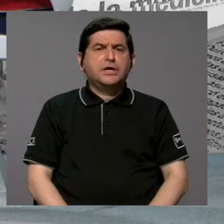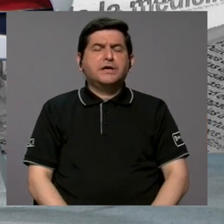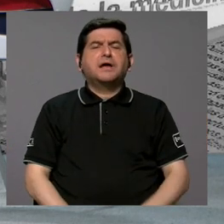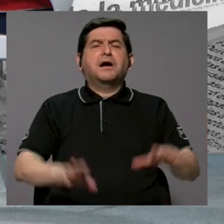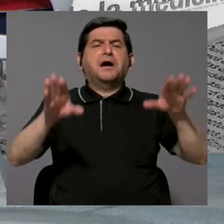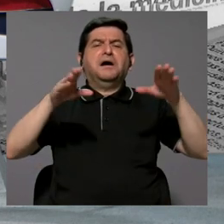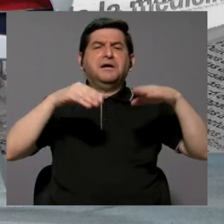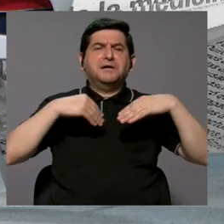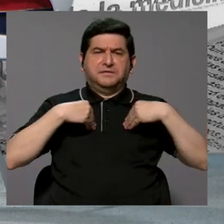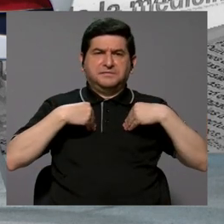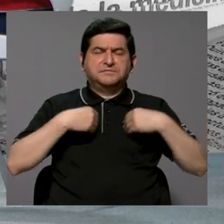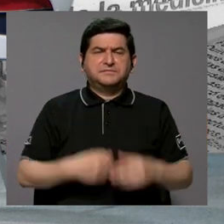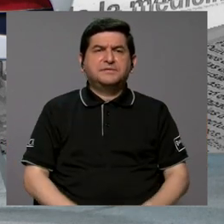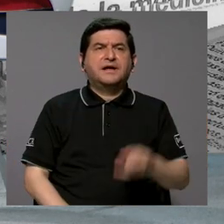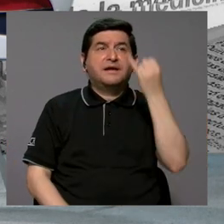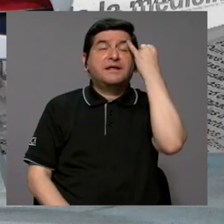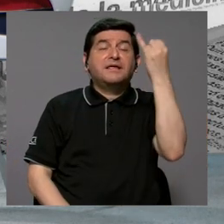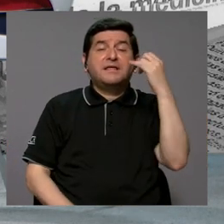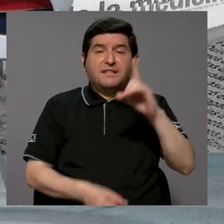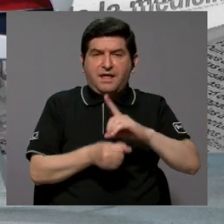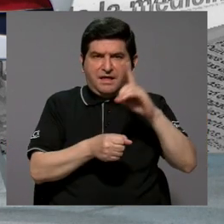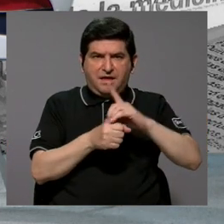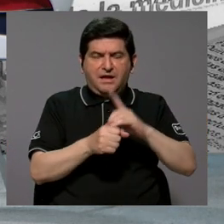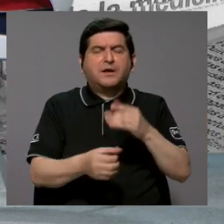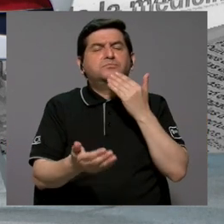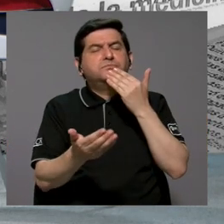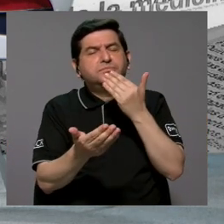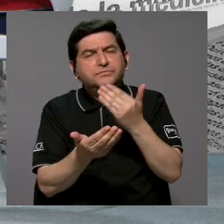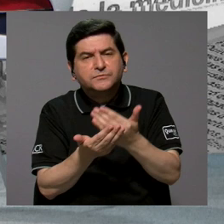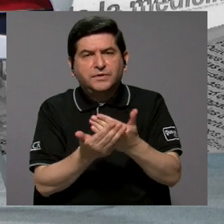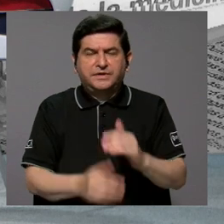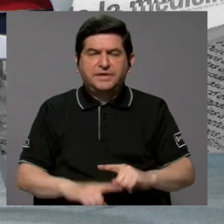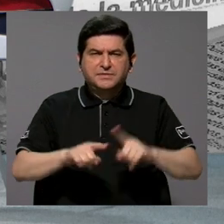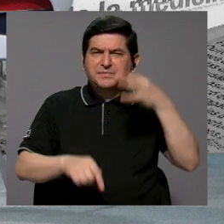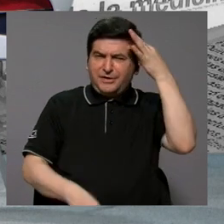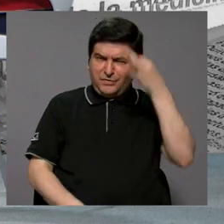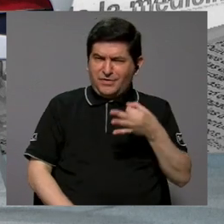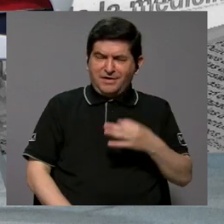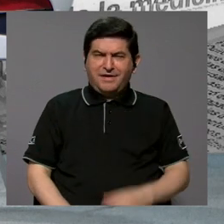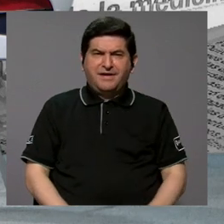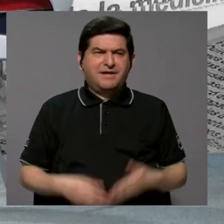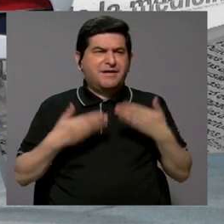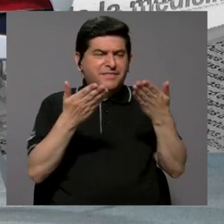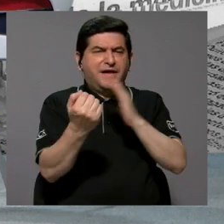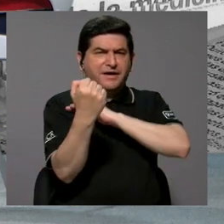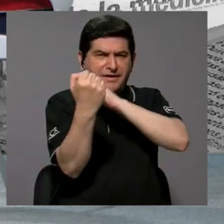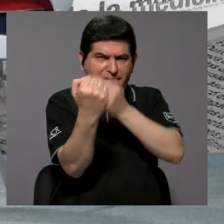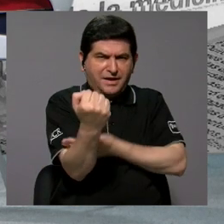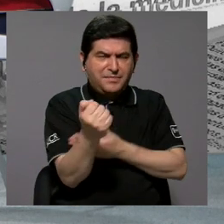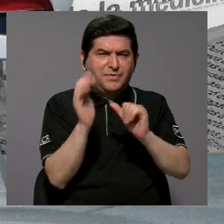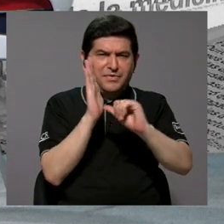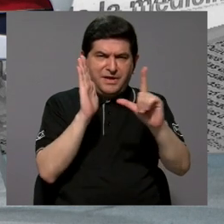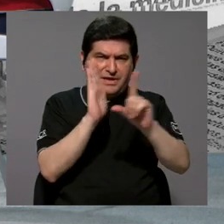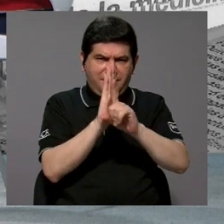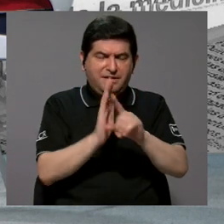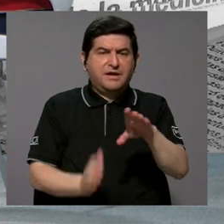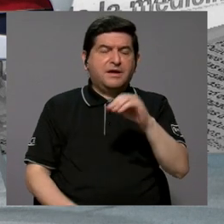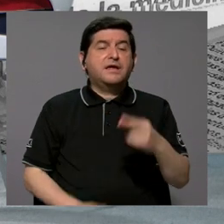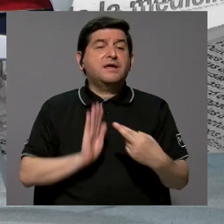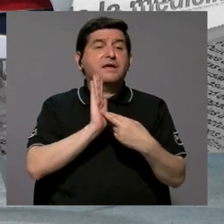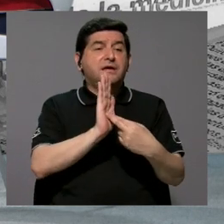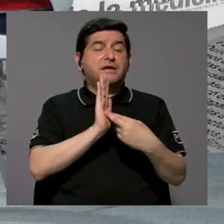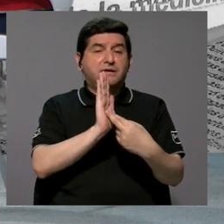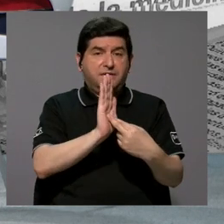asumimos que las intenciones de los diputados son benevolentes, creemos que delegar la potestad legislativa y la